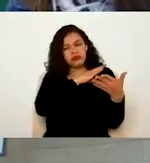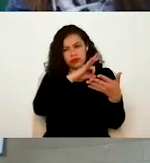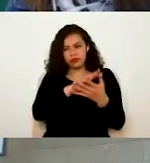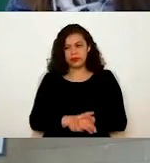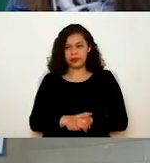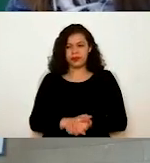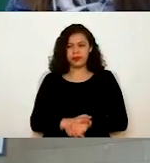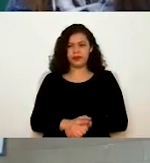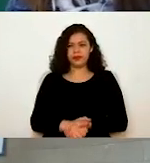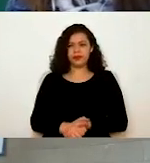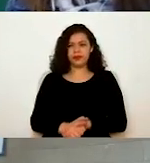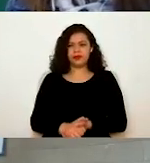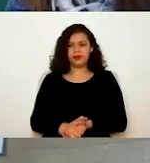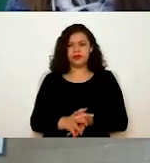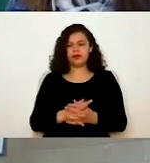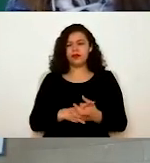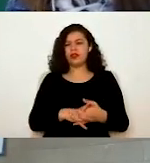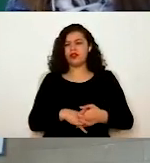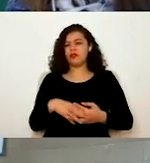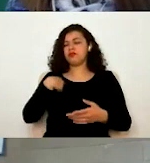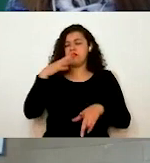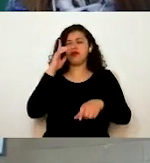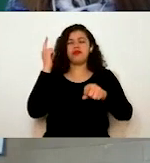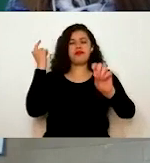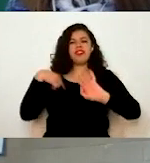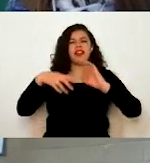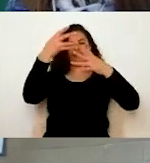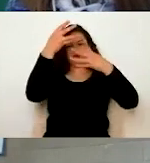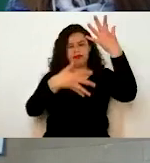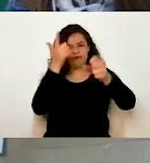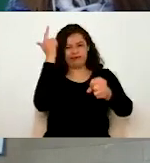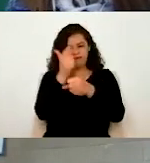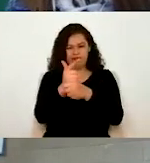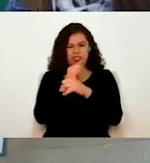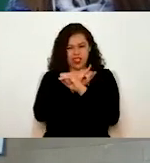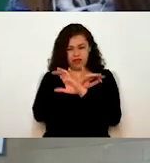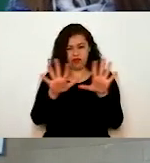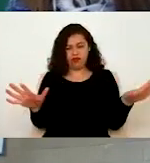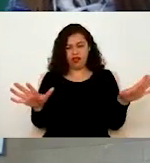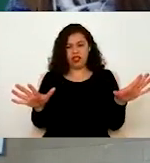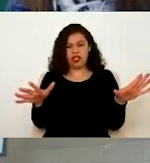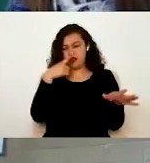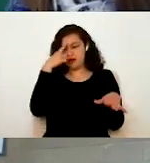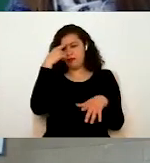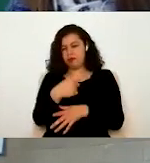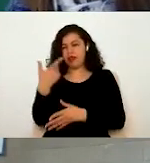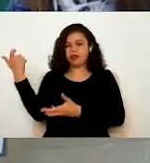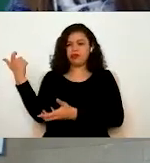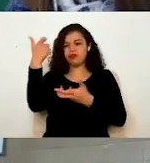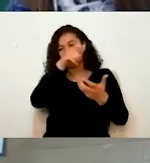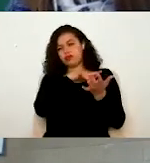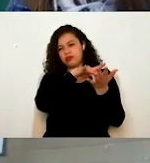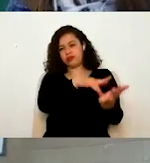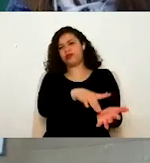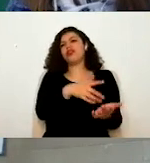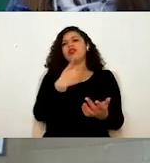ejemplo, si yo ya aquí en el índice identifique que lo que quiero es la información de fondos de apoyo económico, para no buscar, porque